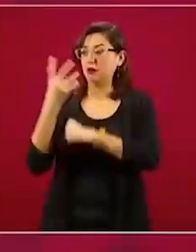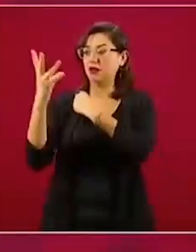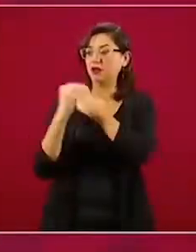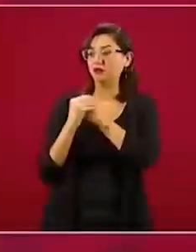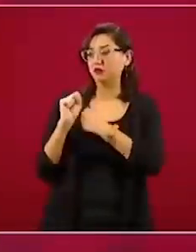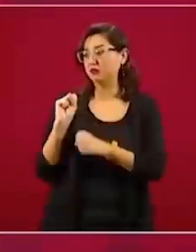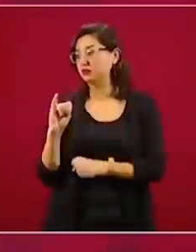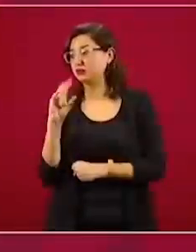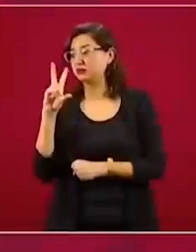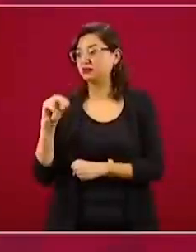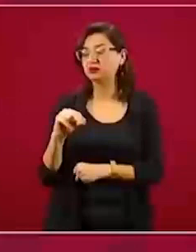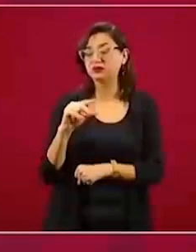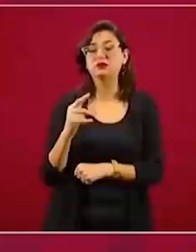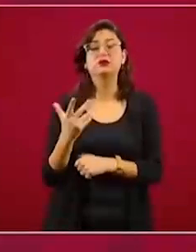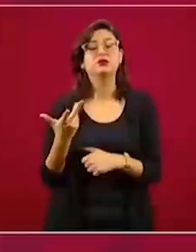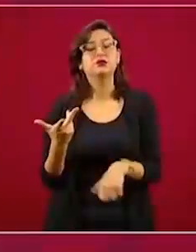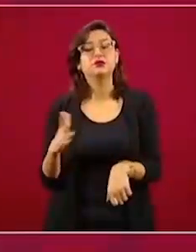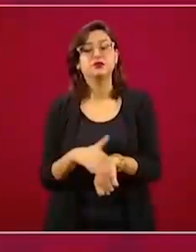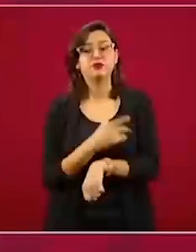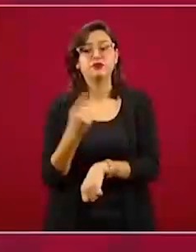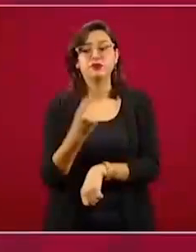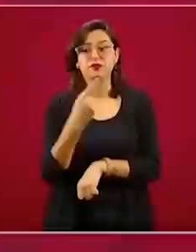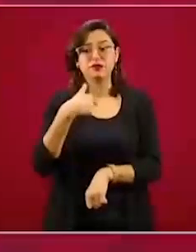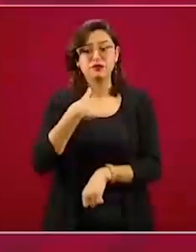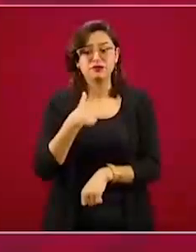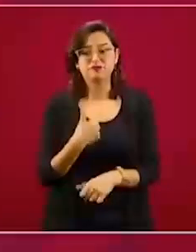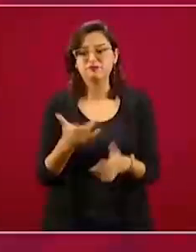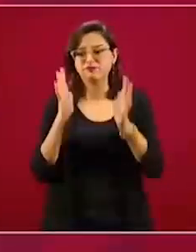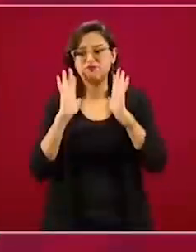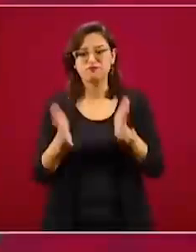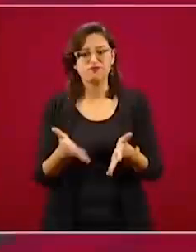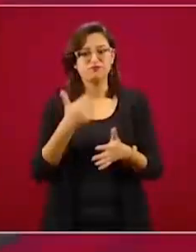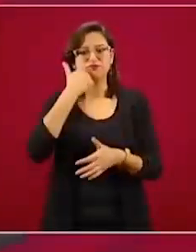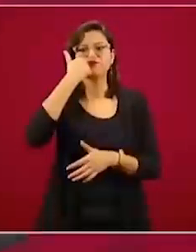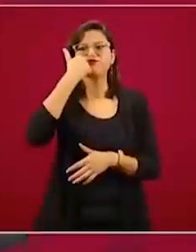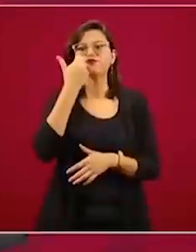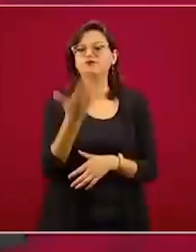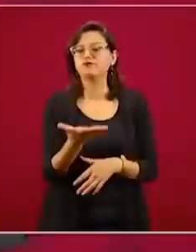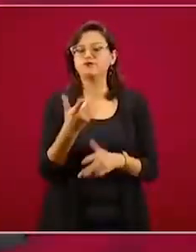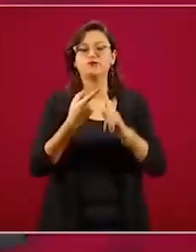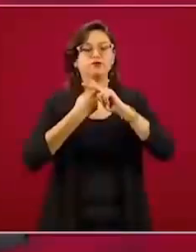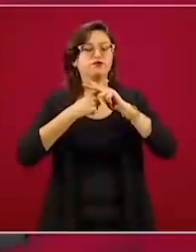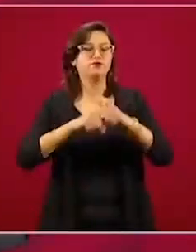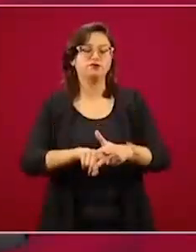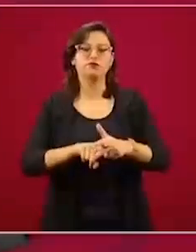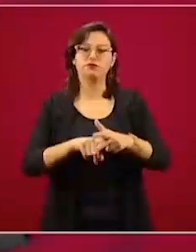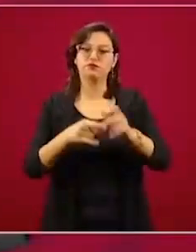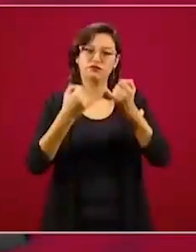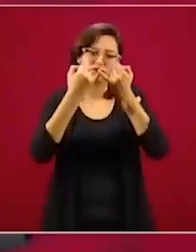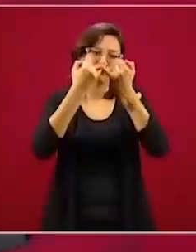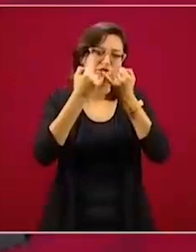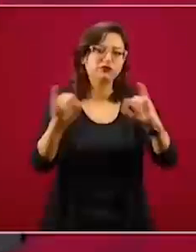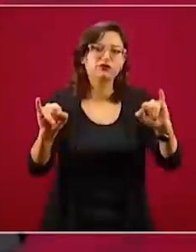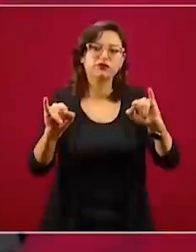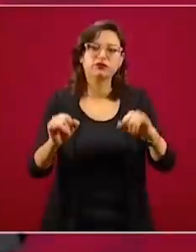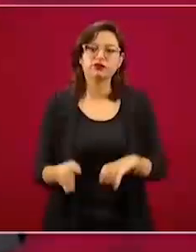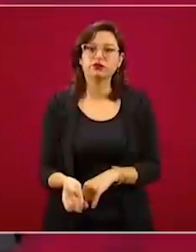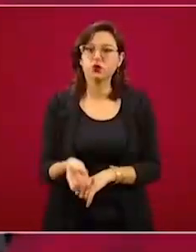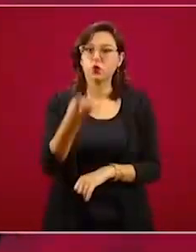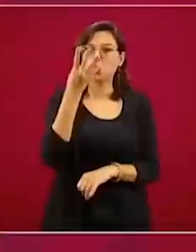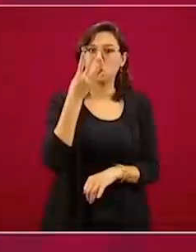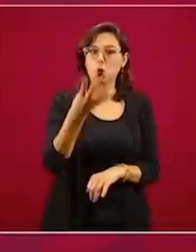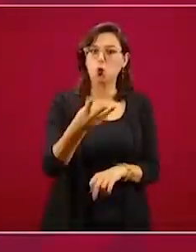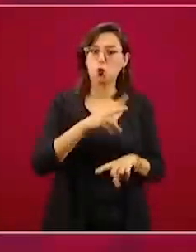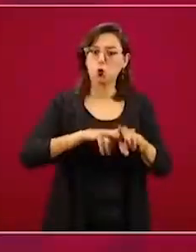dar el banderazo para cuatro tramos del Tren Maya y me interesa mucho